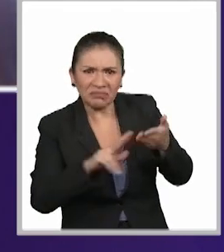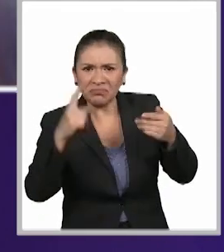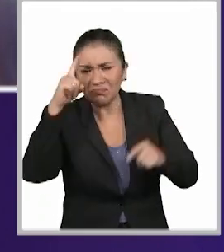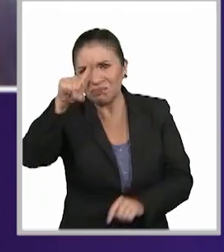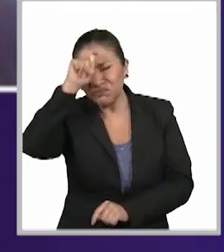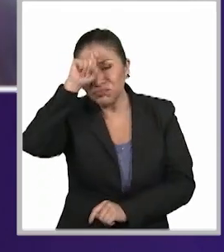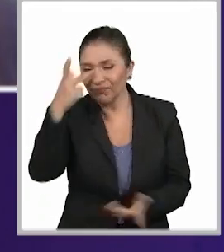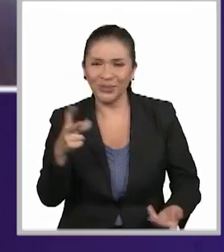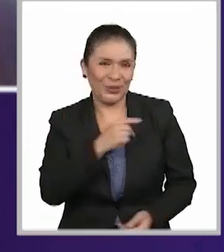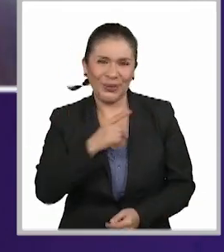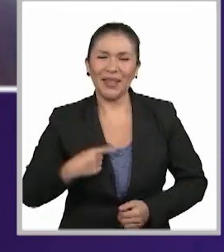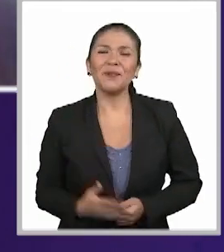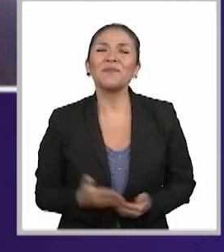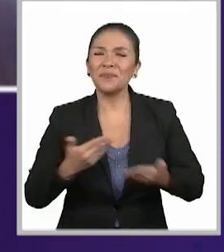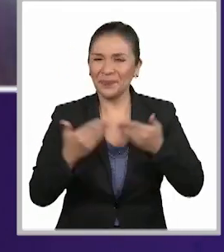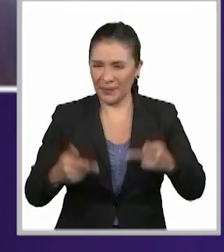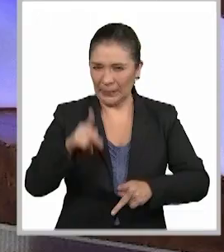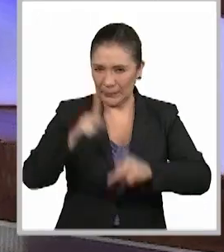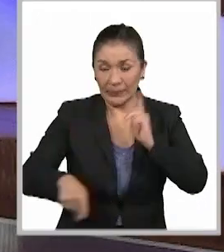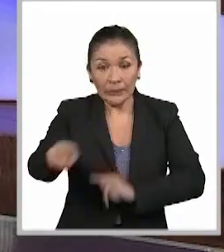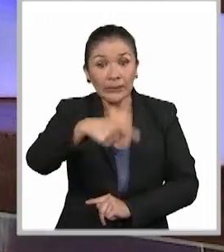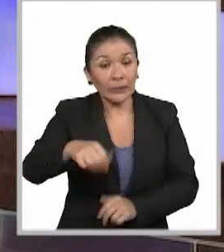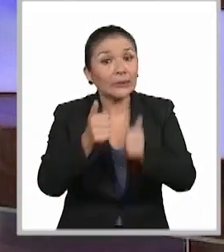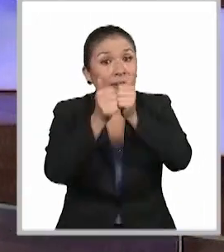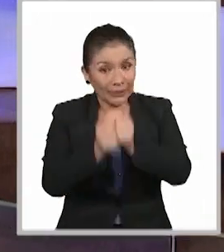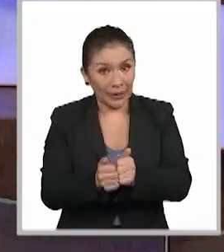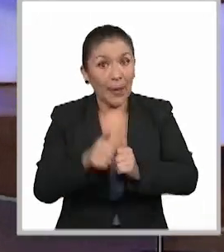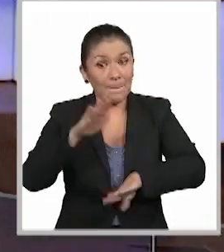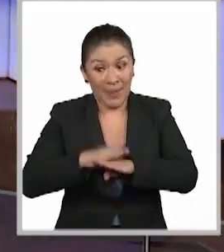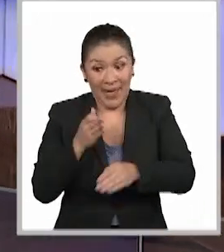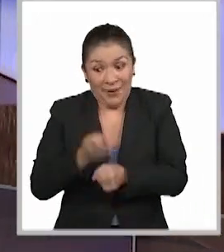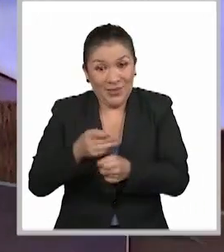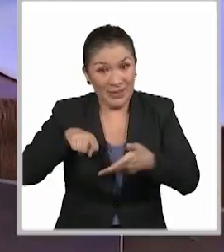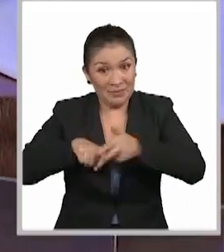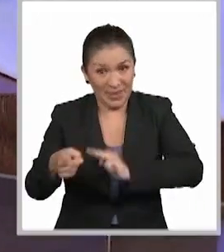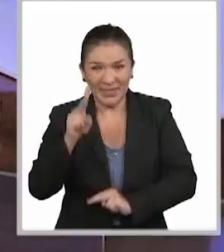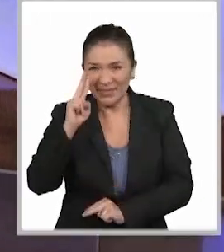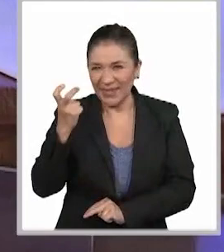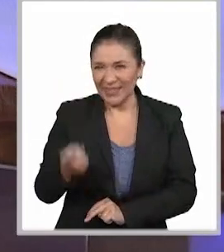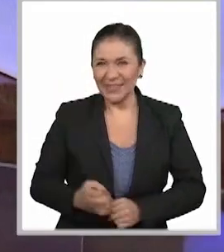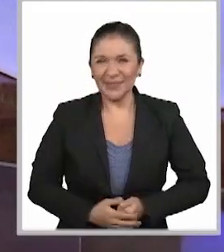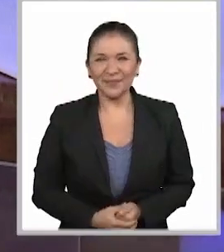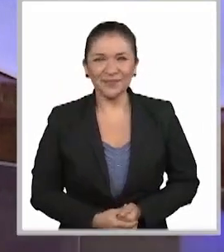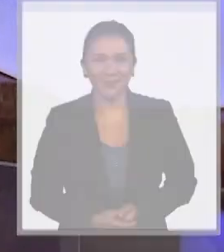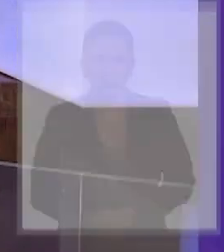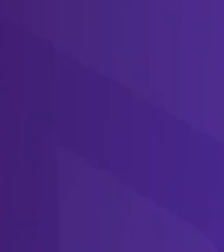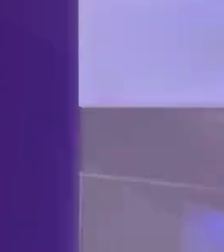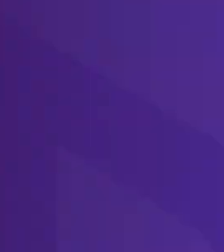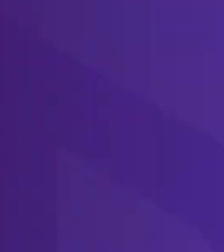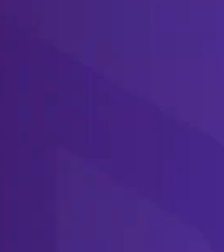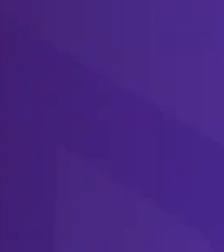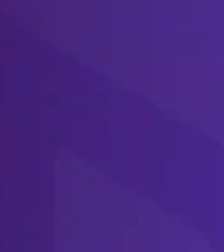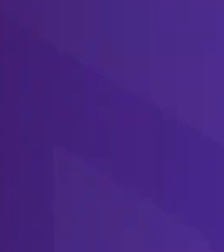Paula, vamos a una pausa. A nuestra audiencia, no se desconecten, apenas comenzamos. Están viendo Escuela Judicial.